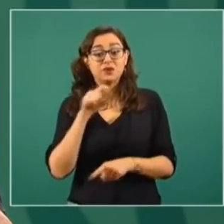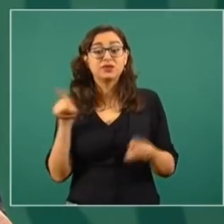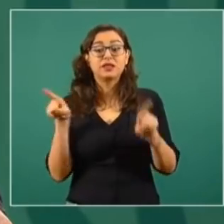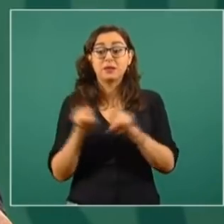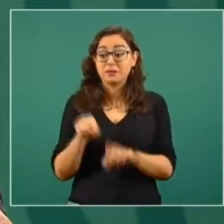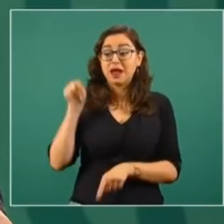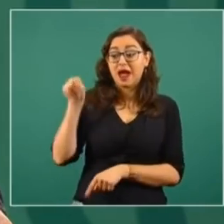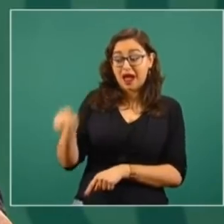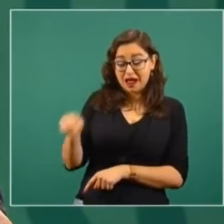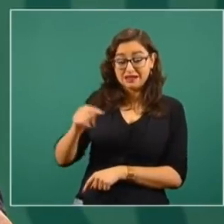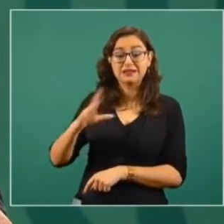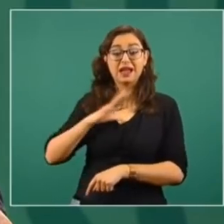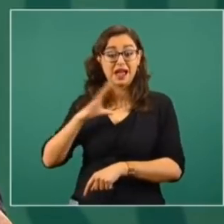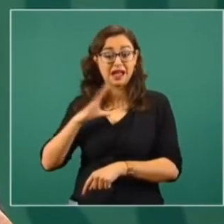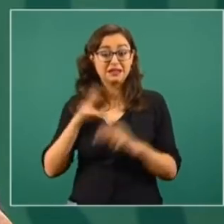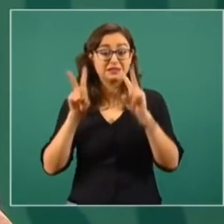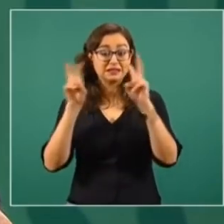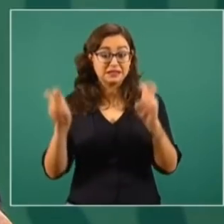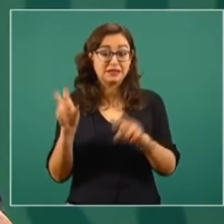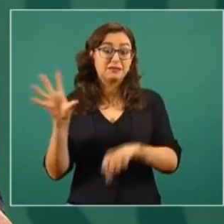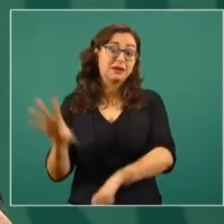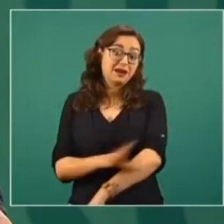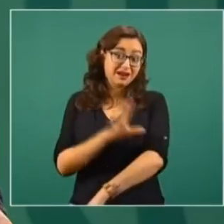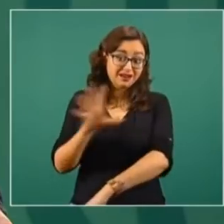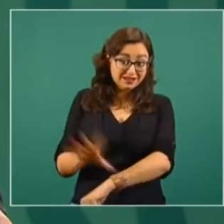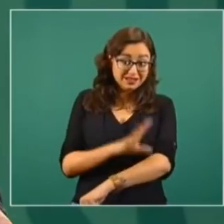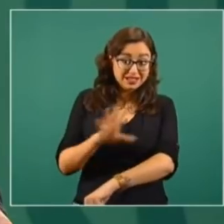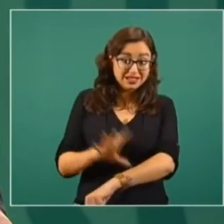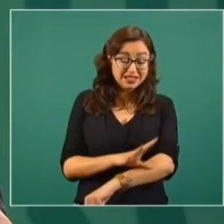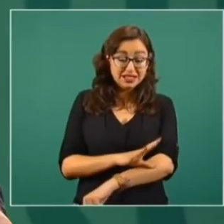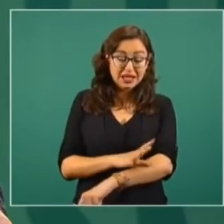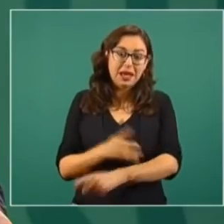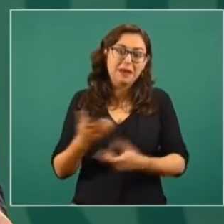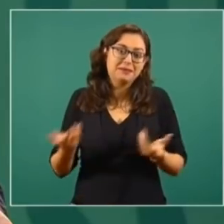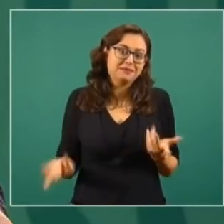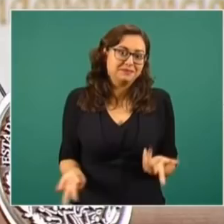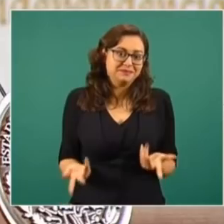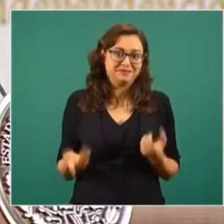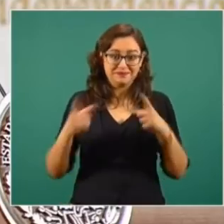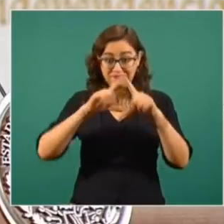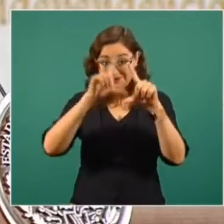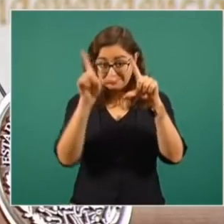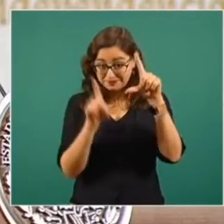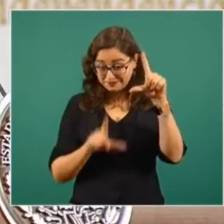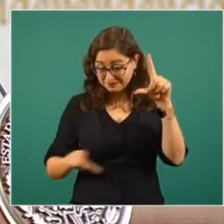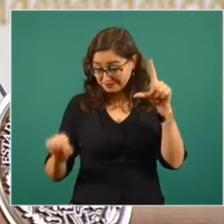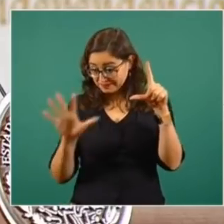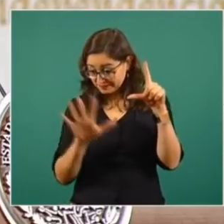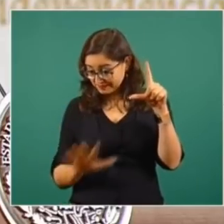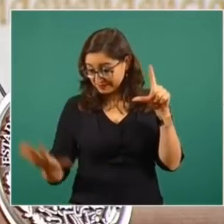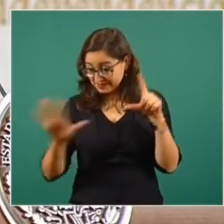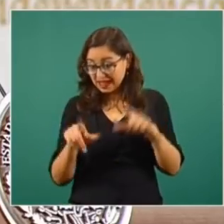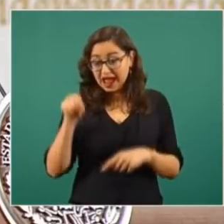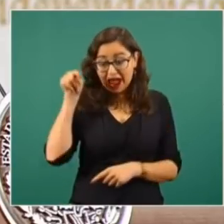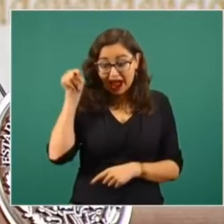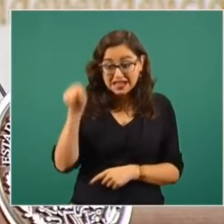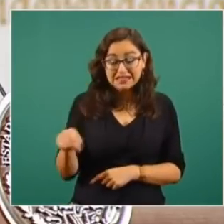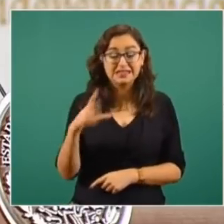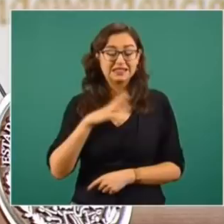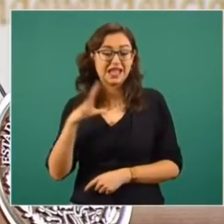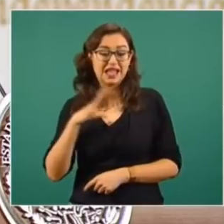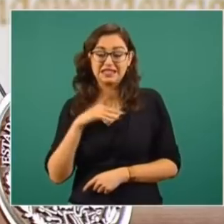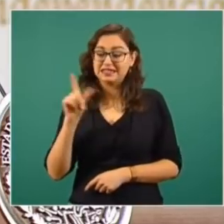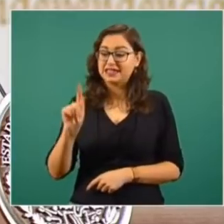energéticos, nada más pensemos que en el sureste se tiene casi el 70%